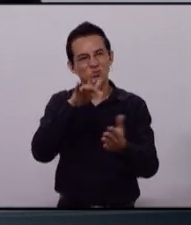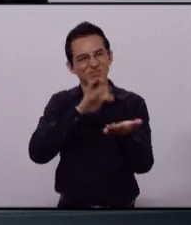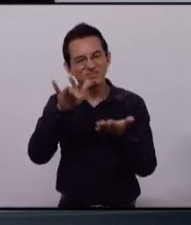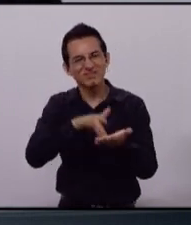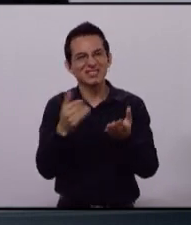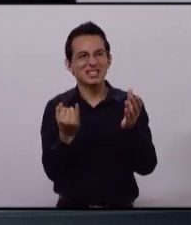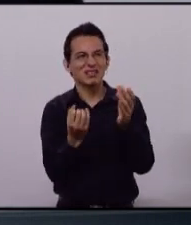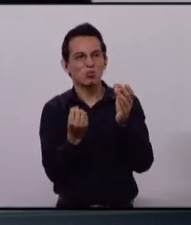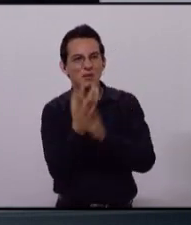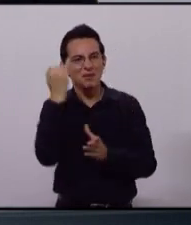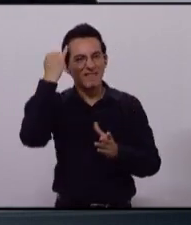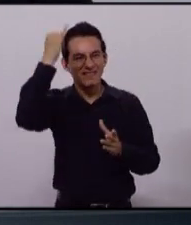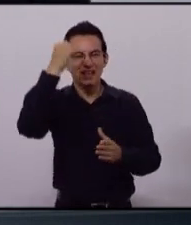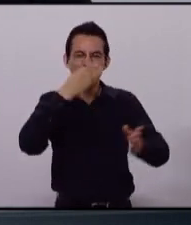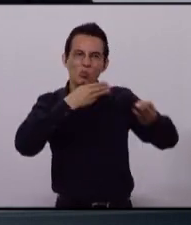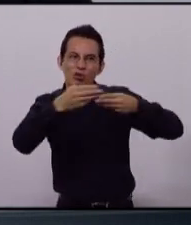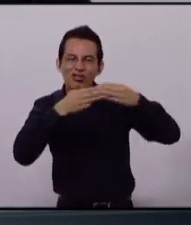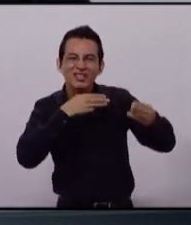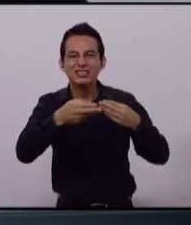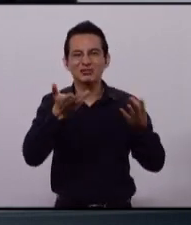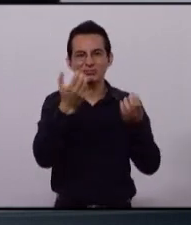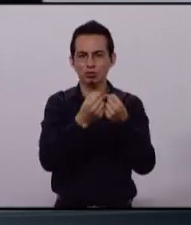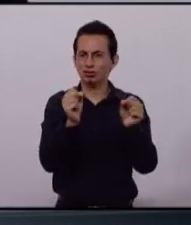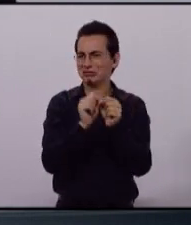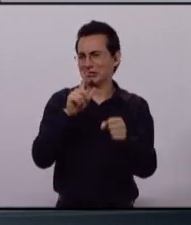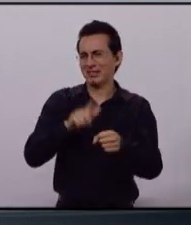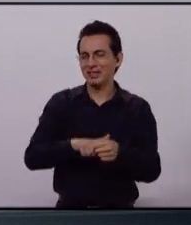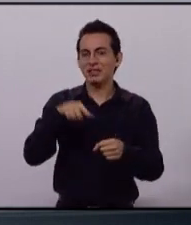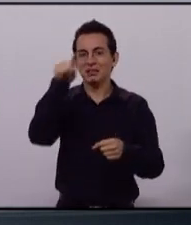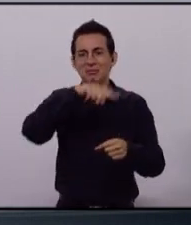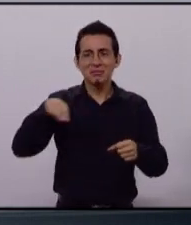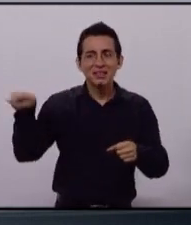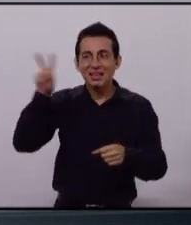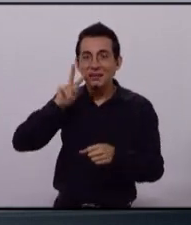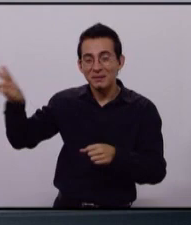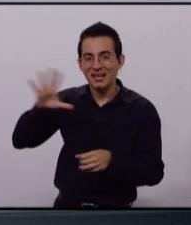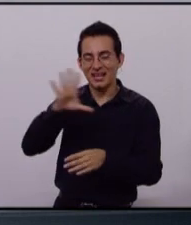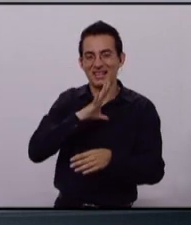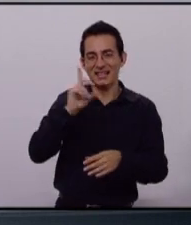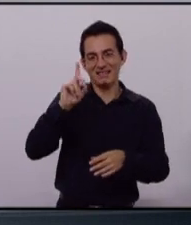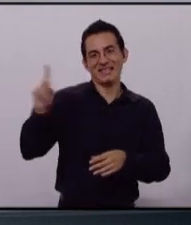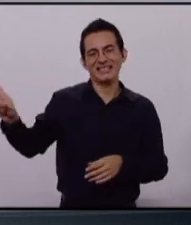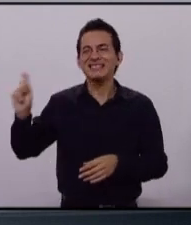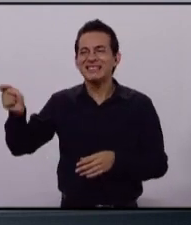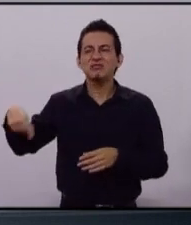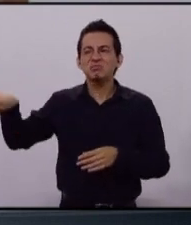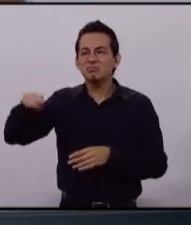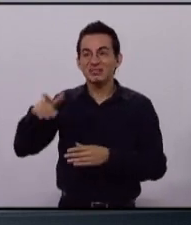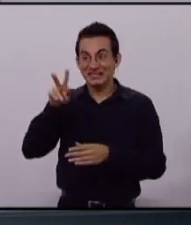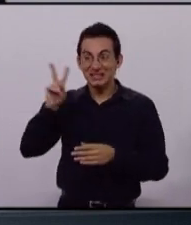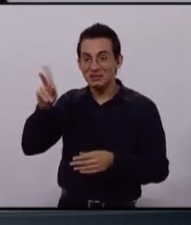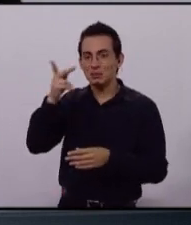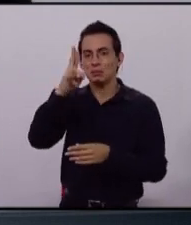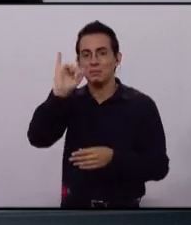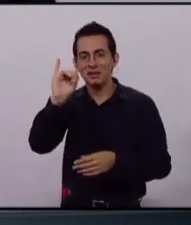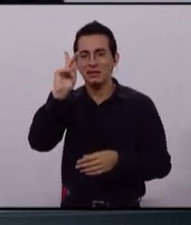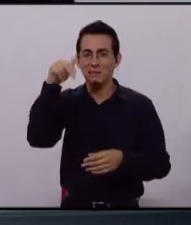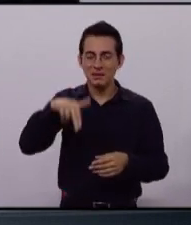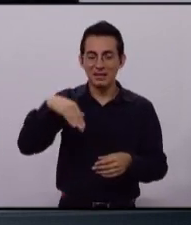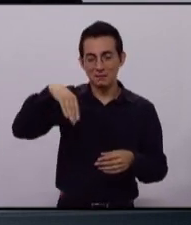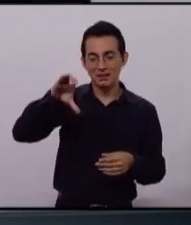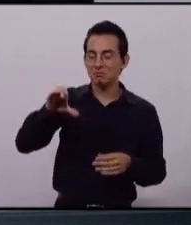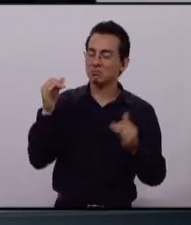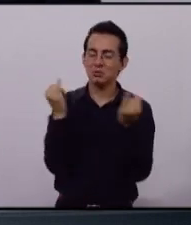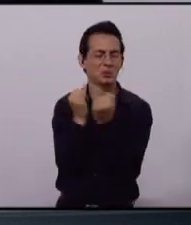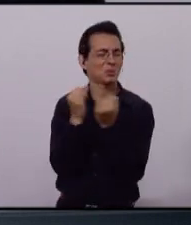moderno y social, un proyecto que asume que las fórmulas de la derecha han fallado y no las han demostrado, ellos son la derecha, PRI, PAN y MC son